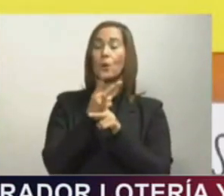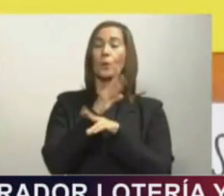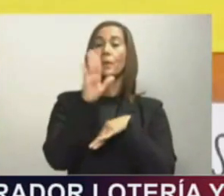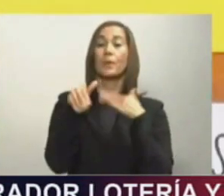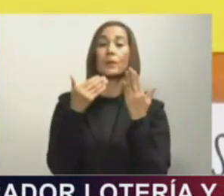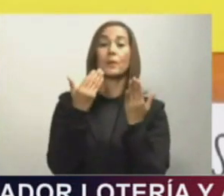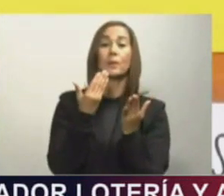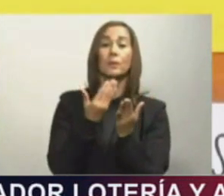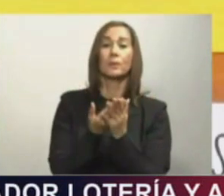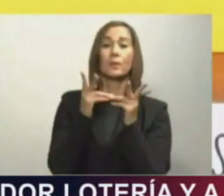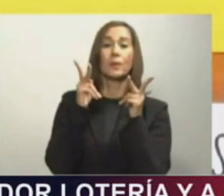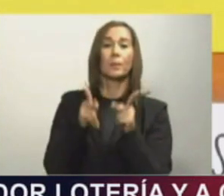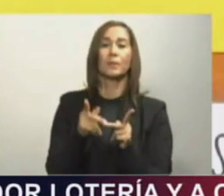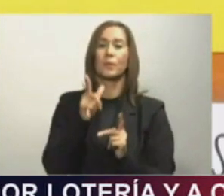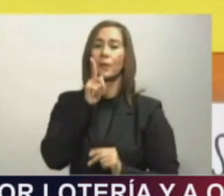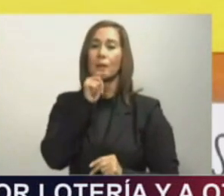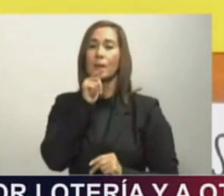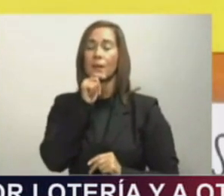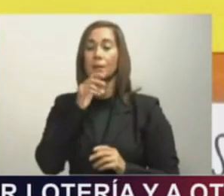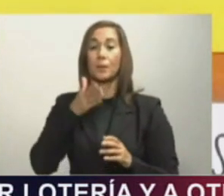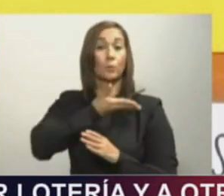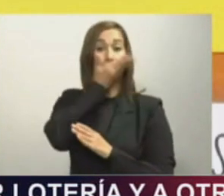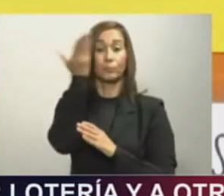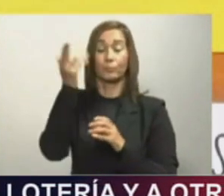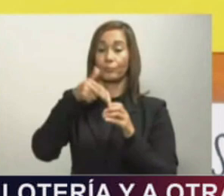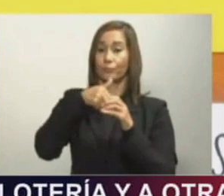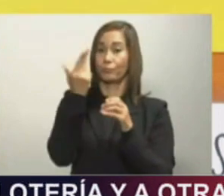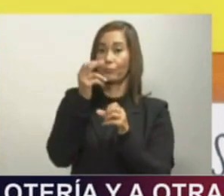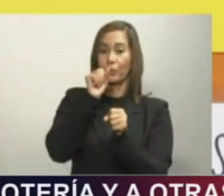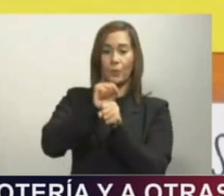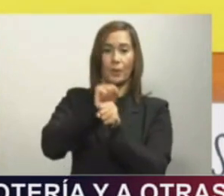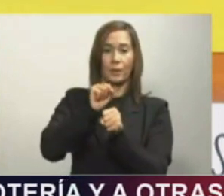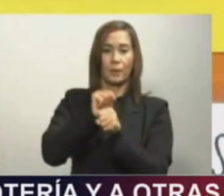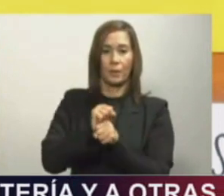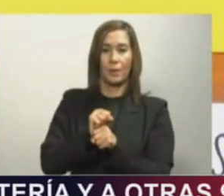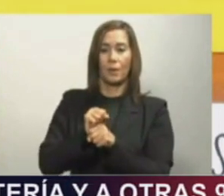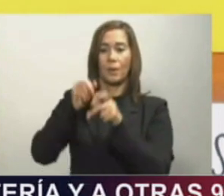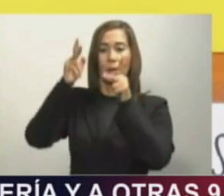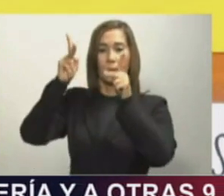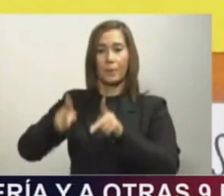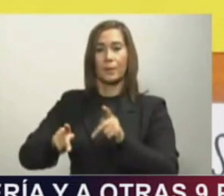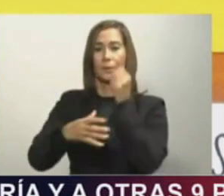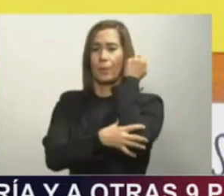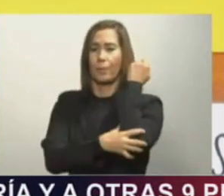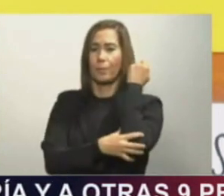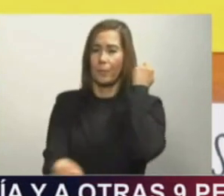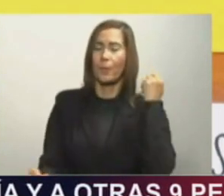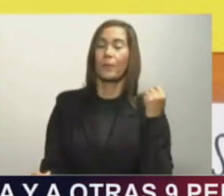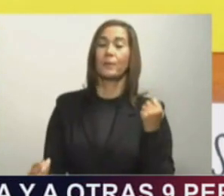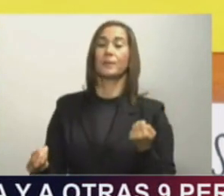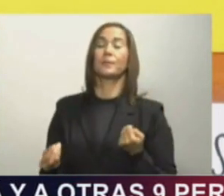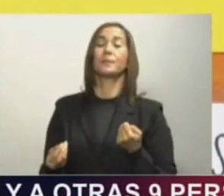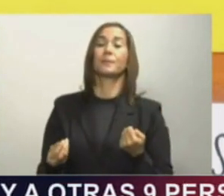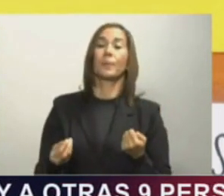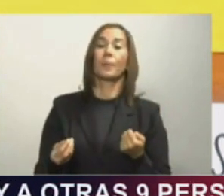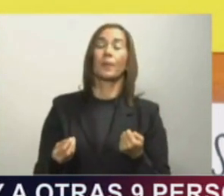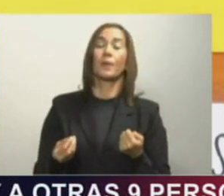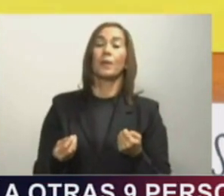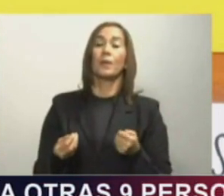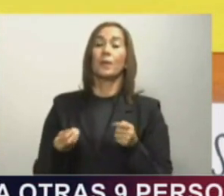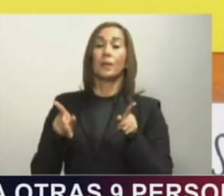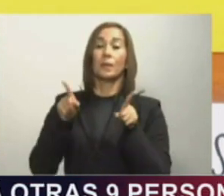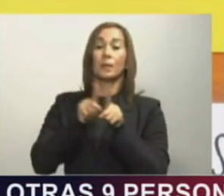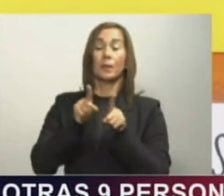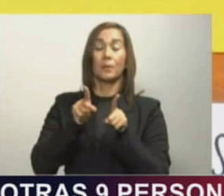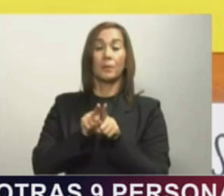desempleados, los que se encuentran en pobreza extrema, los que enfrentan situaciones de fragilidad como la población con